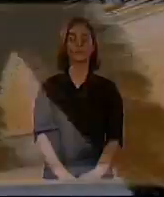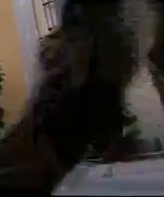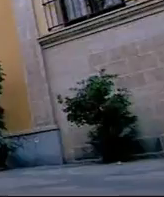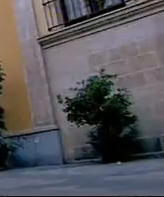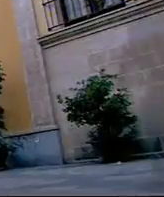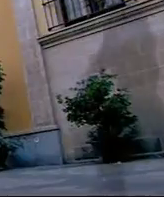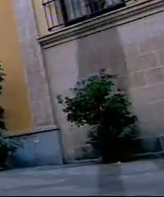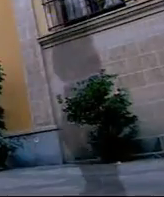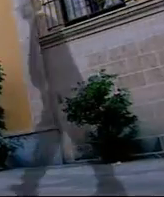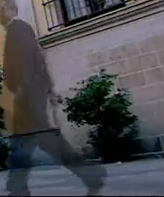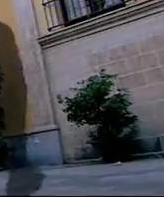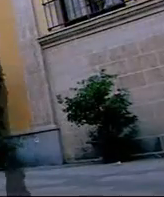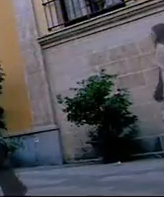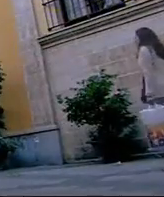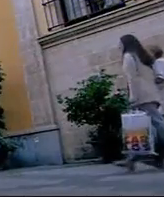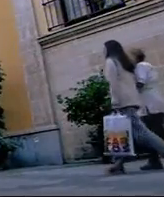pleamar.